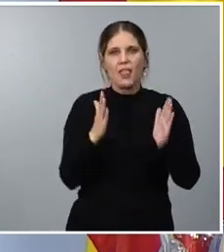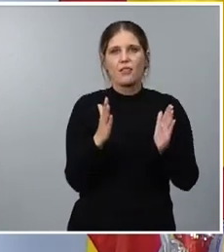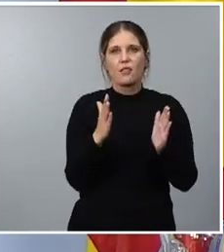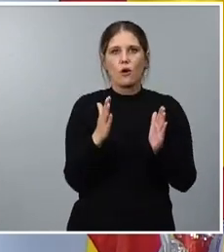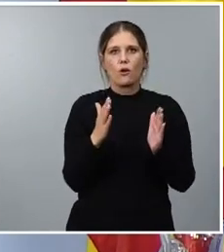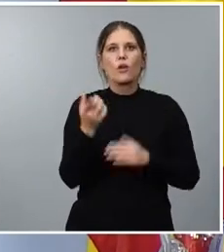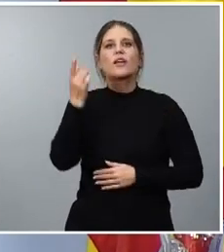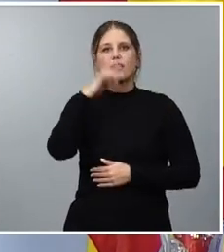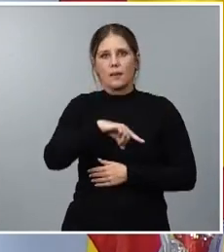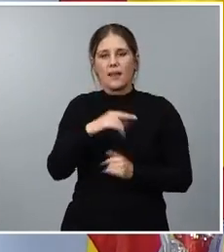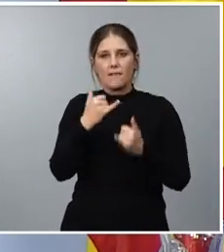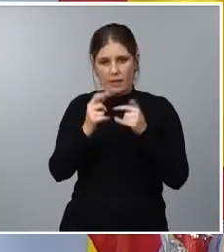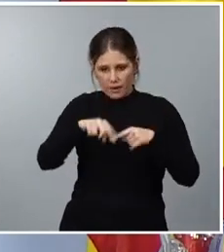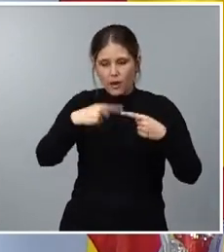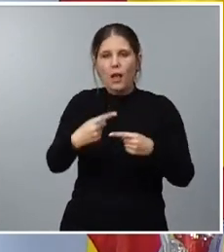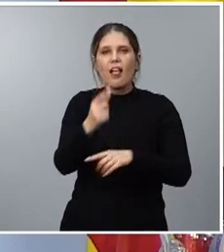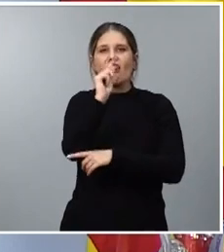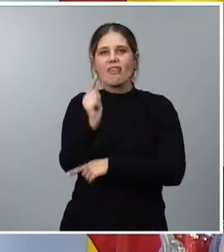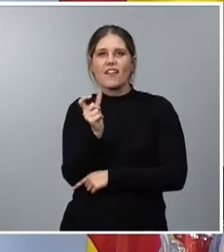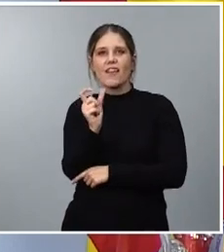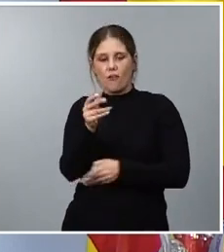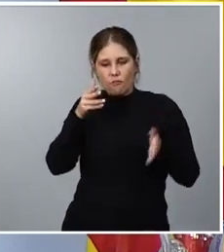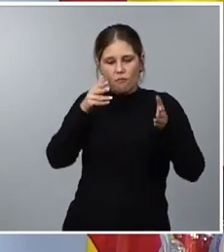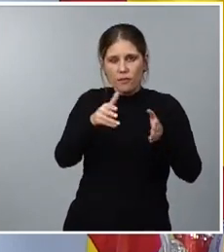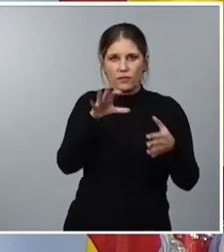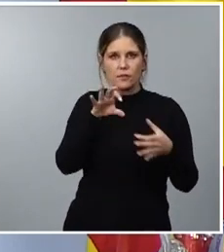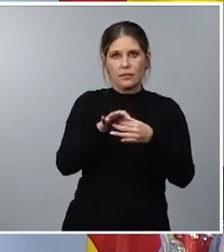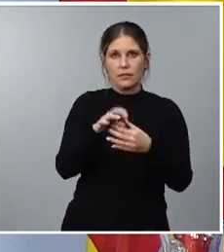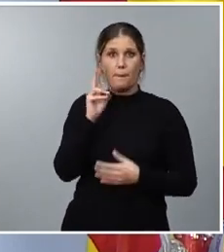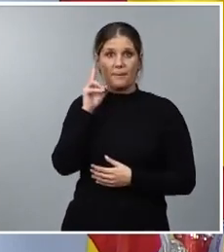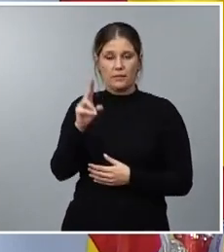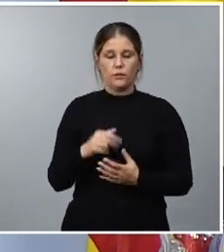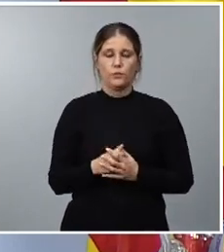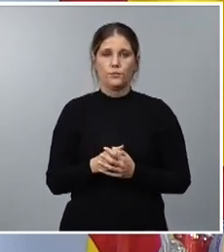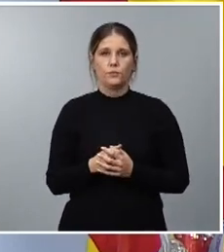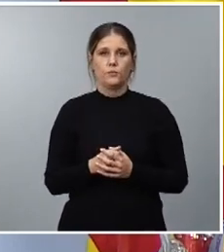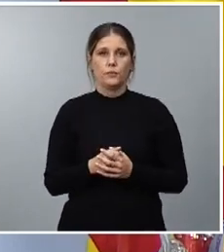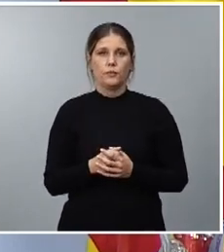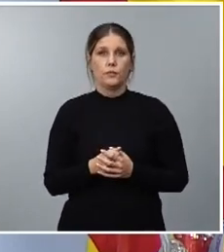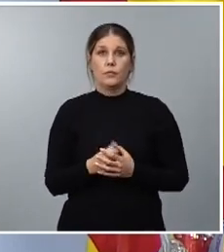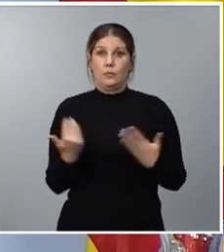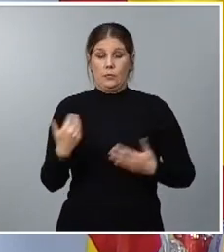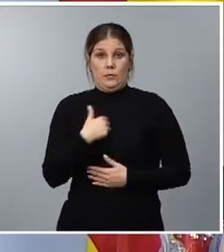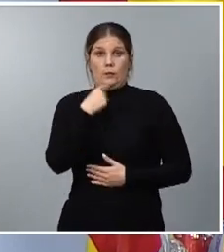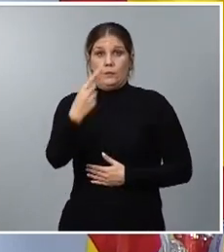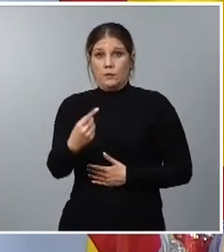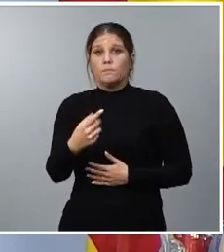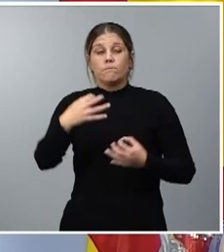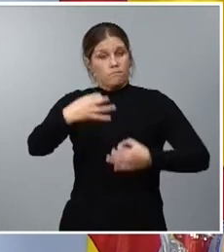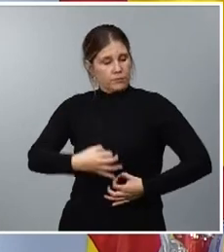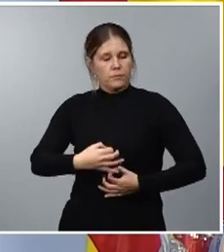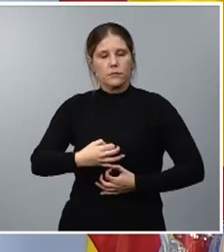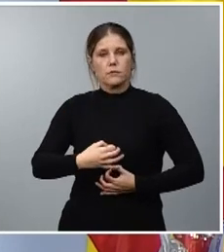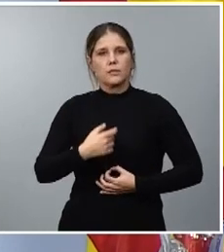cómo se comportan las partidas respecto a las pensiones. Y por tanto puedo volver a afirmar que este Gobierno